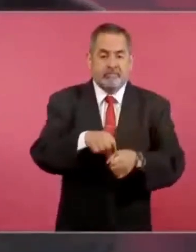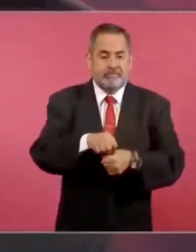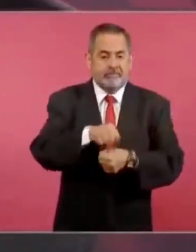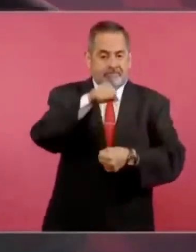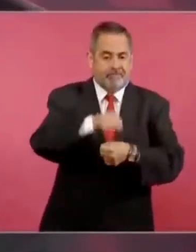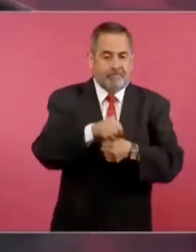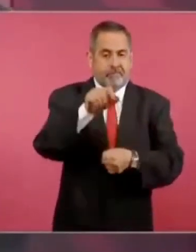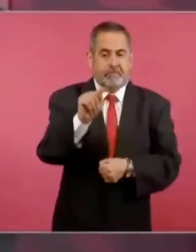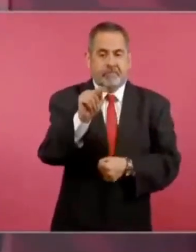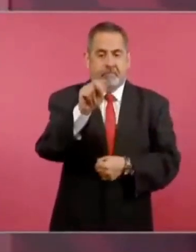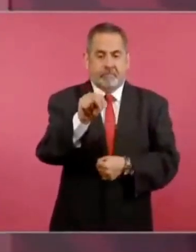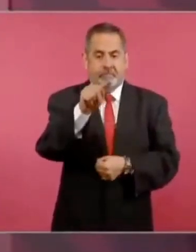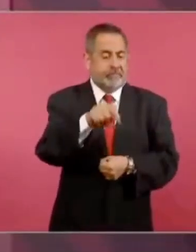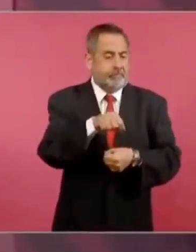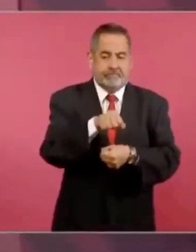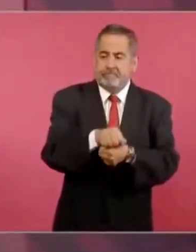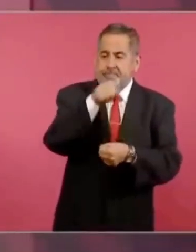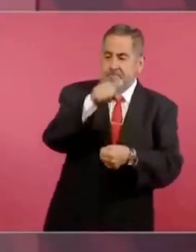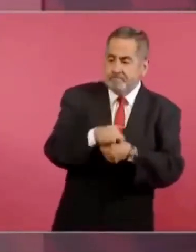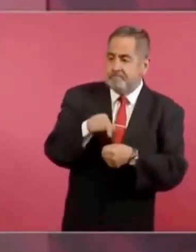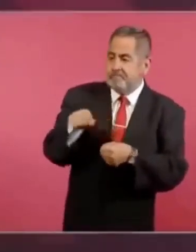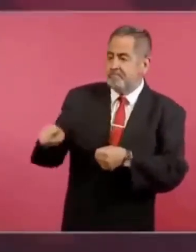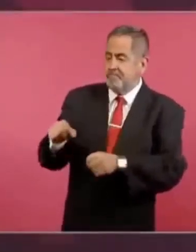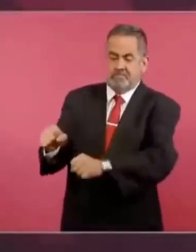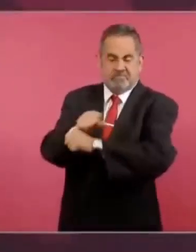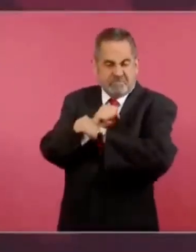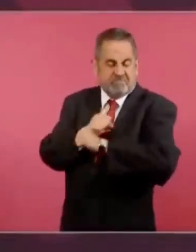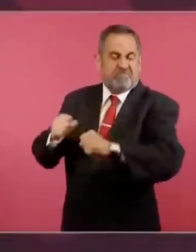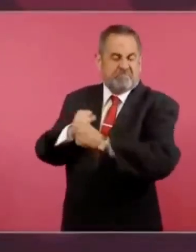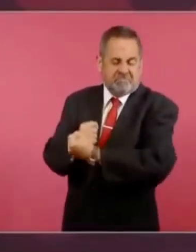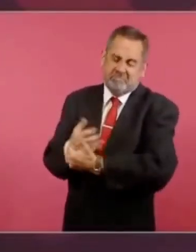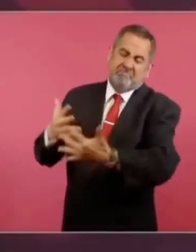trenes